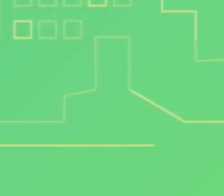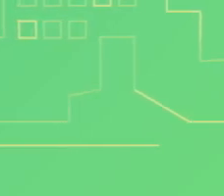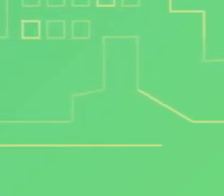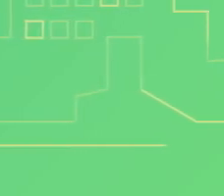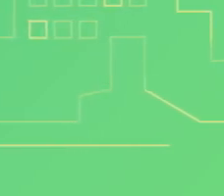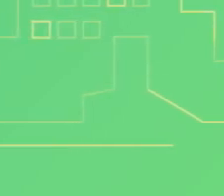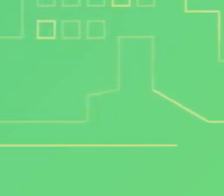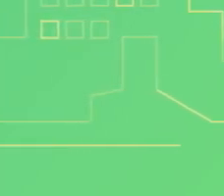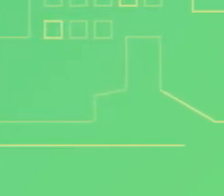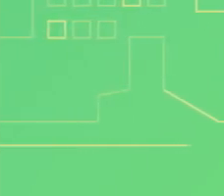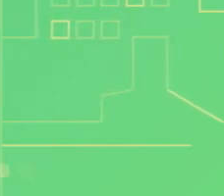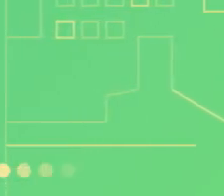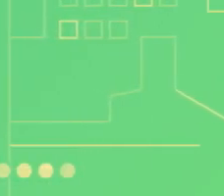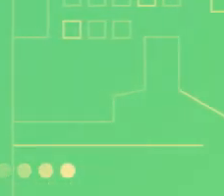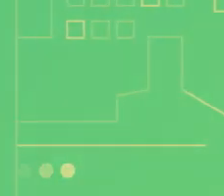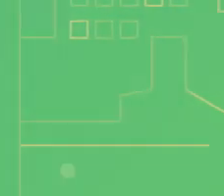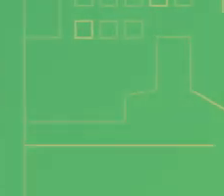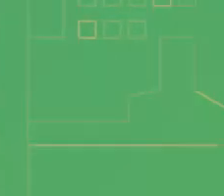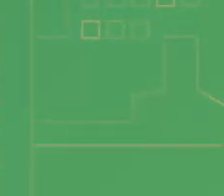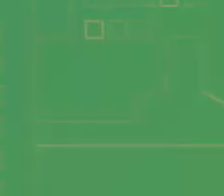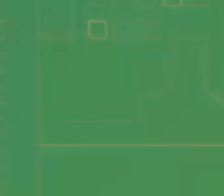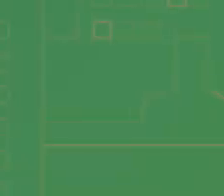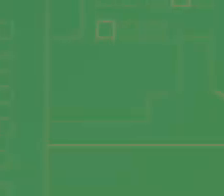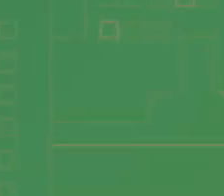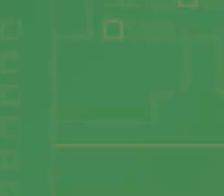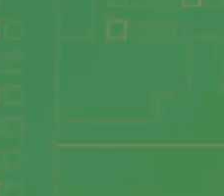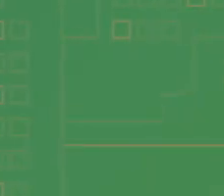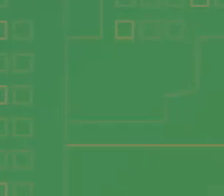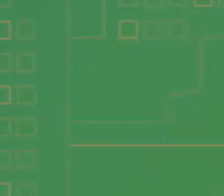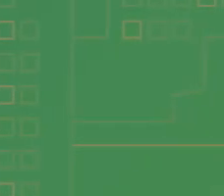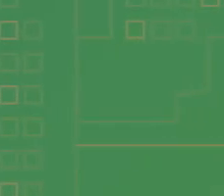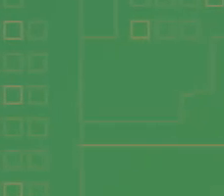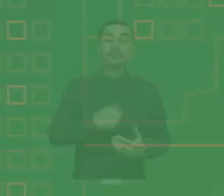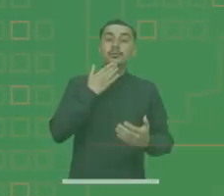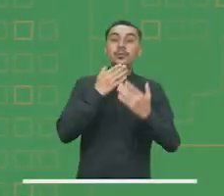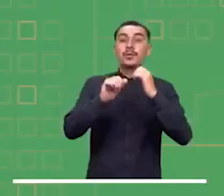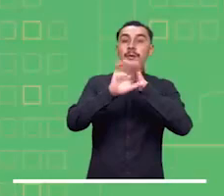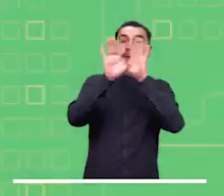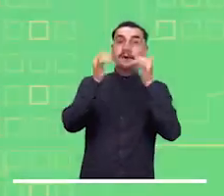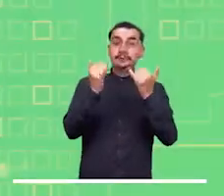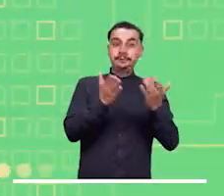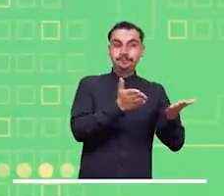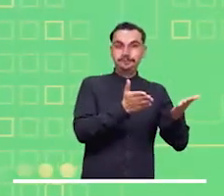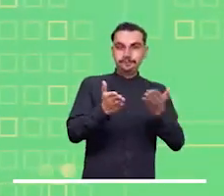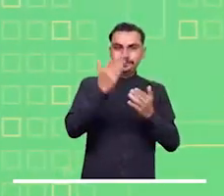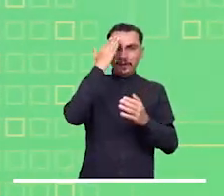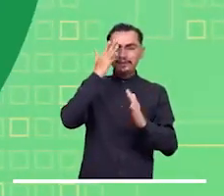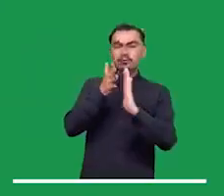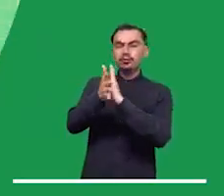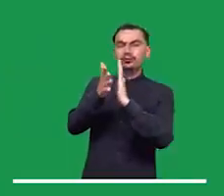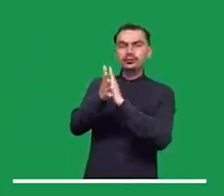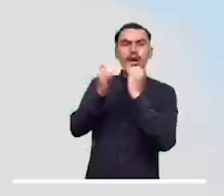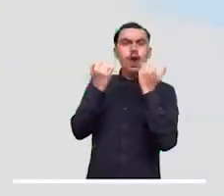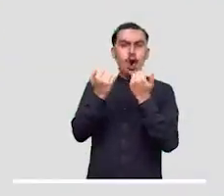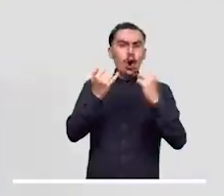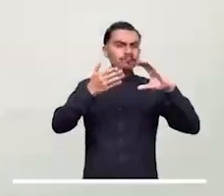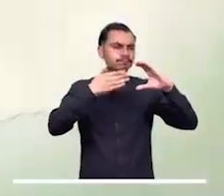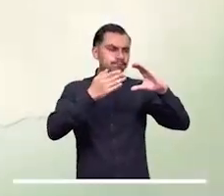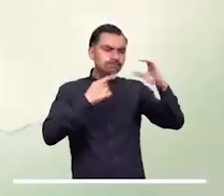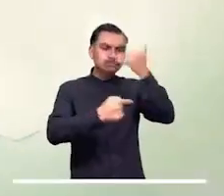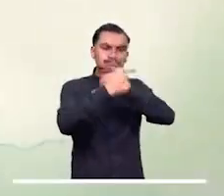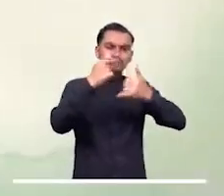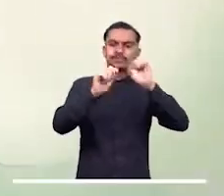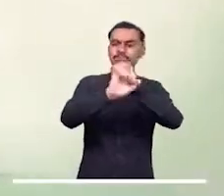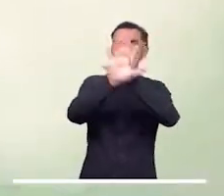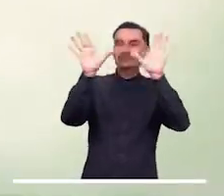Buenos días y bienvenidos a conocer la información meteorológica de la mañana. En el norte se